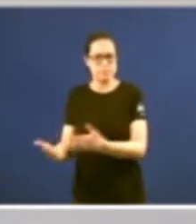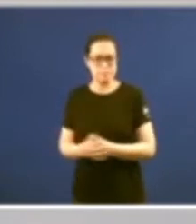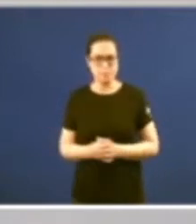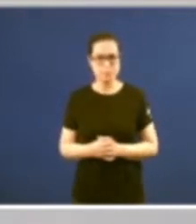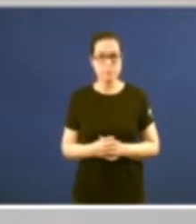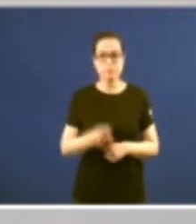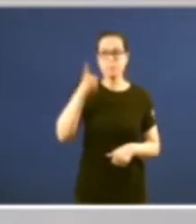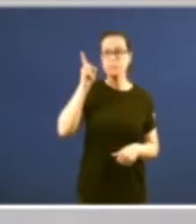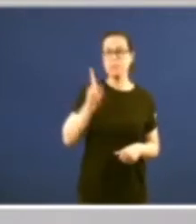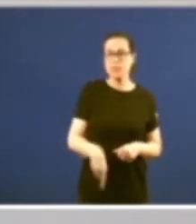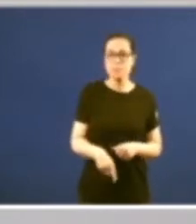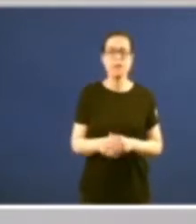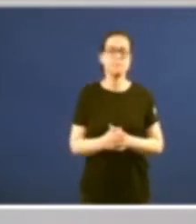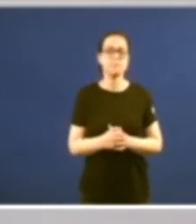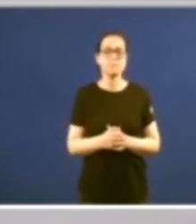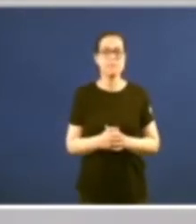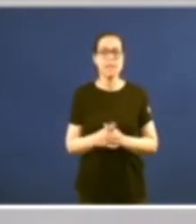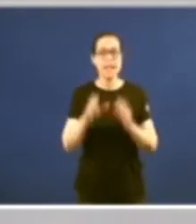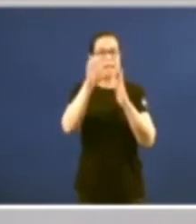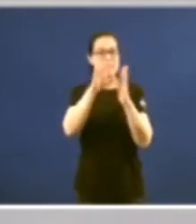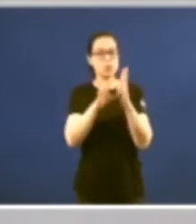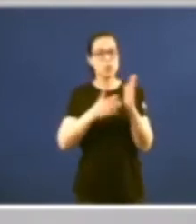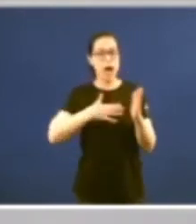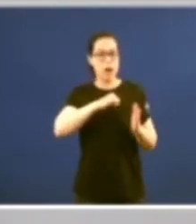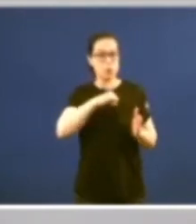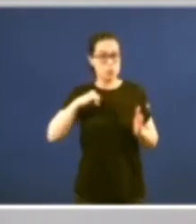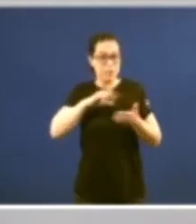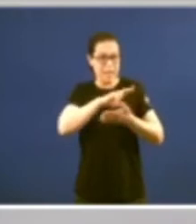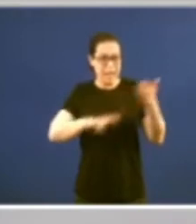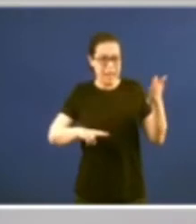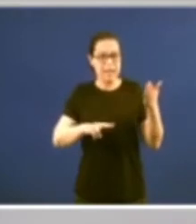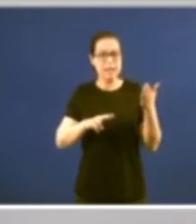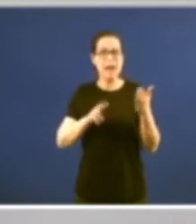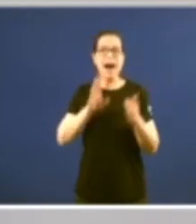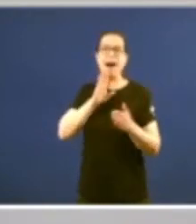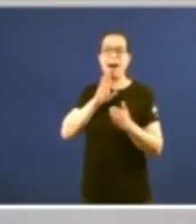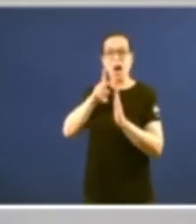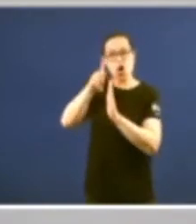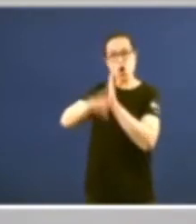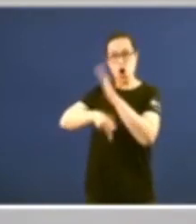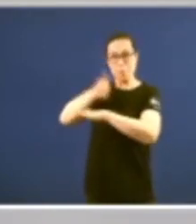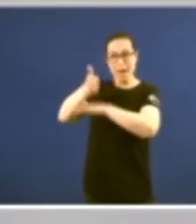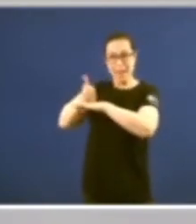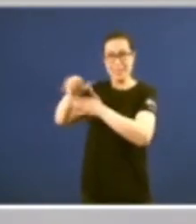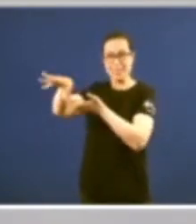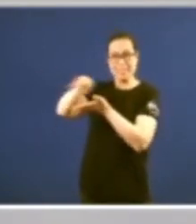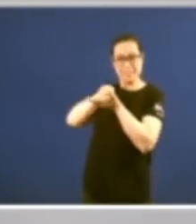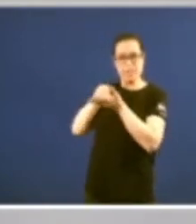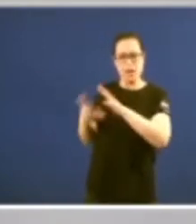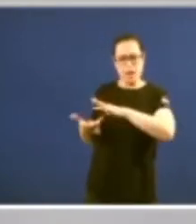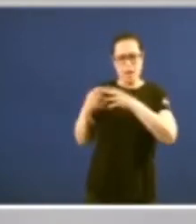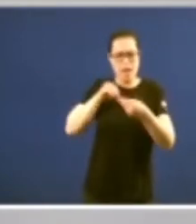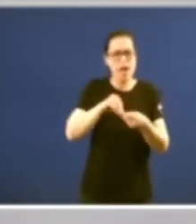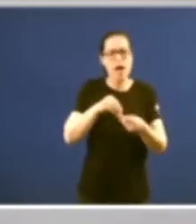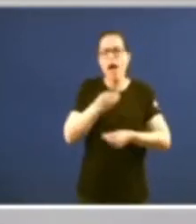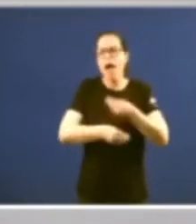fundamentalmente lo que ha hecho el Estatuto de Autonomía siguiendo esa norma institucional básica es configurar la ordenación de